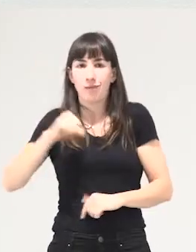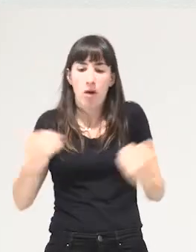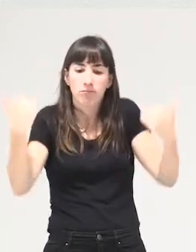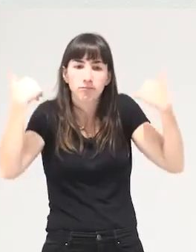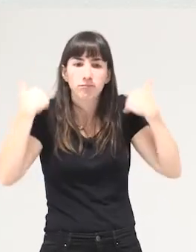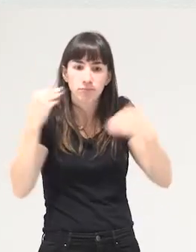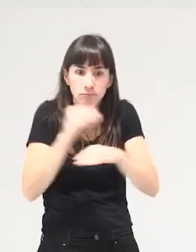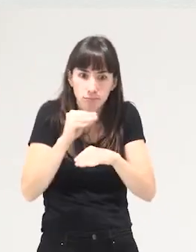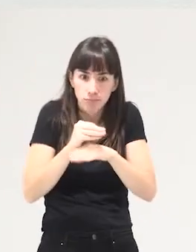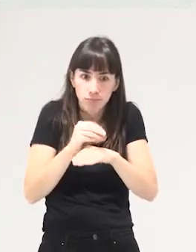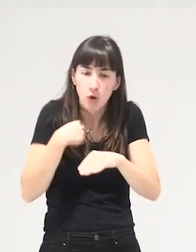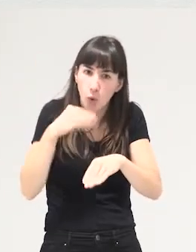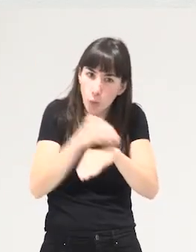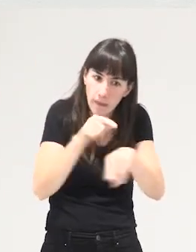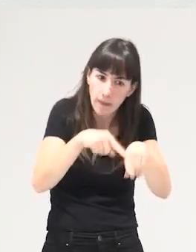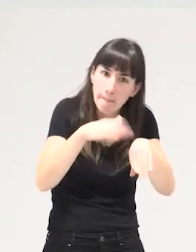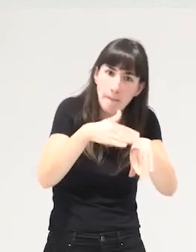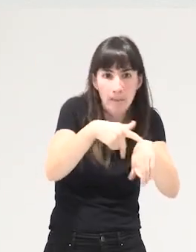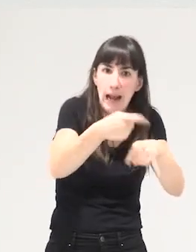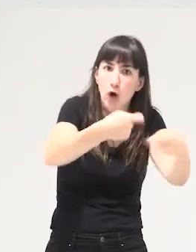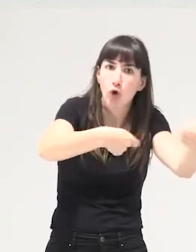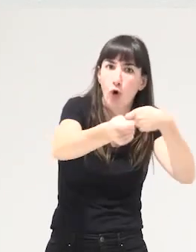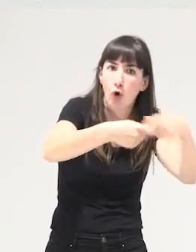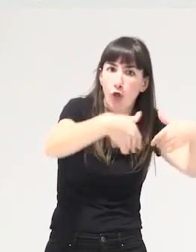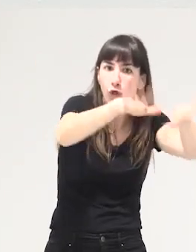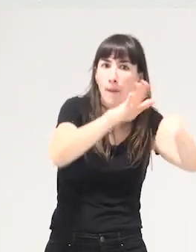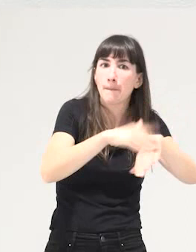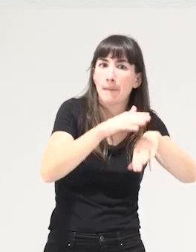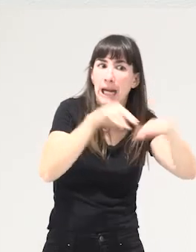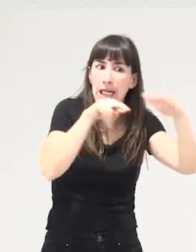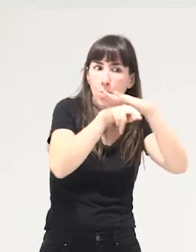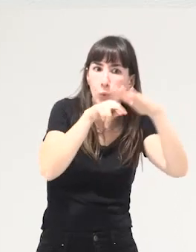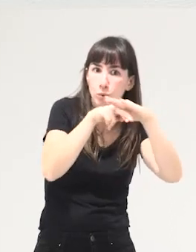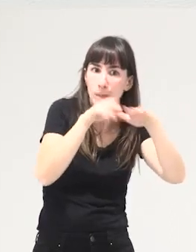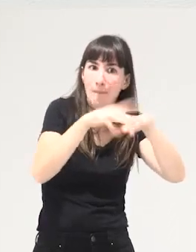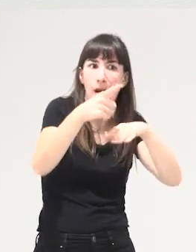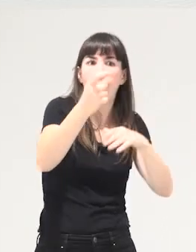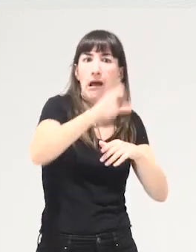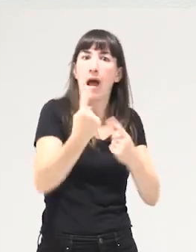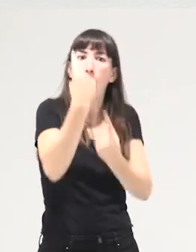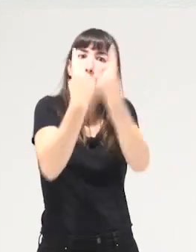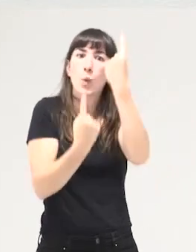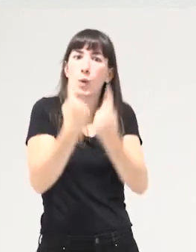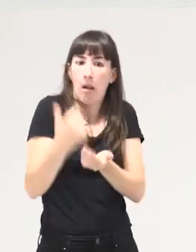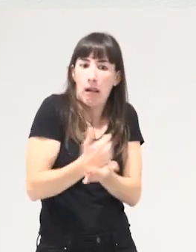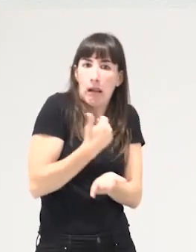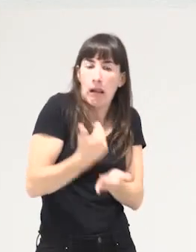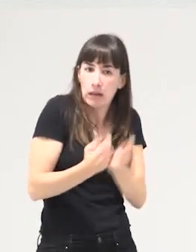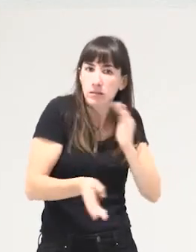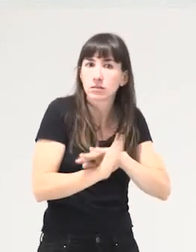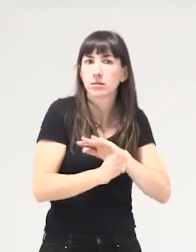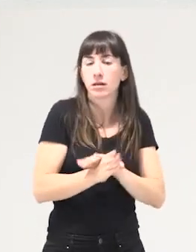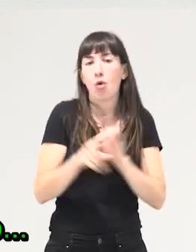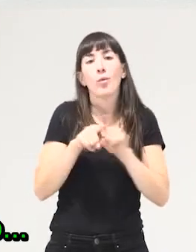vida para hacer negocio para acumular poderes y recursos en torno a unas pocas manos entonces en lugar de hacer una crítica a la totalidad